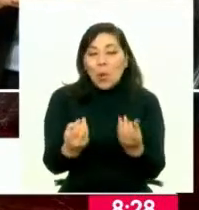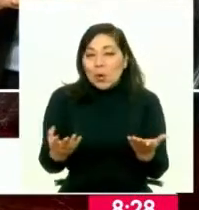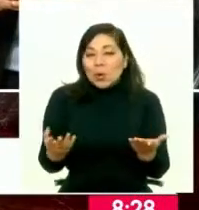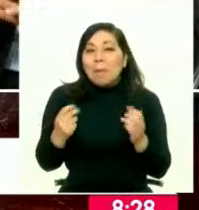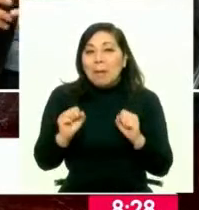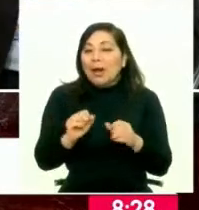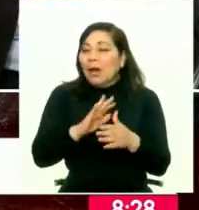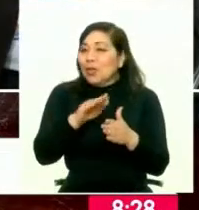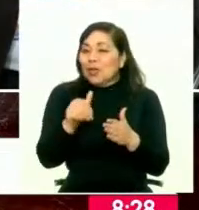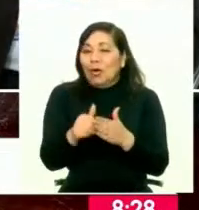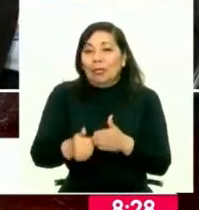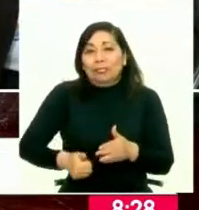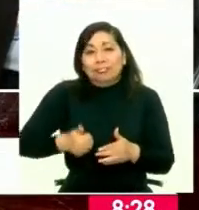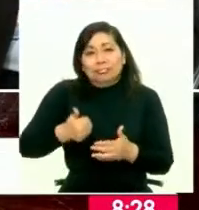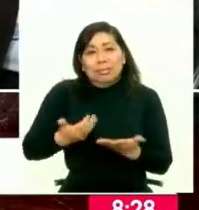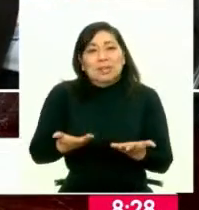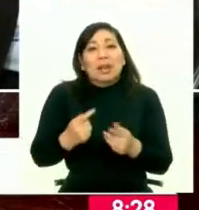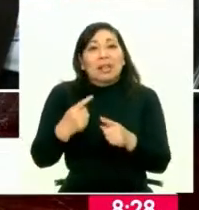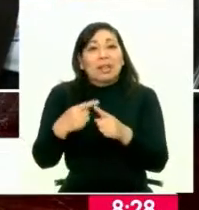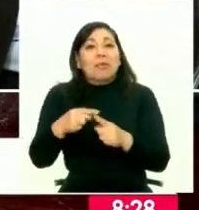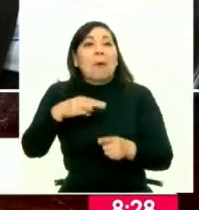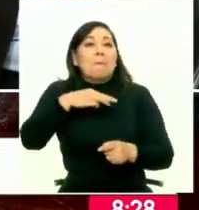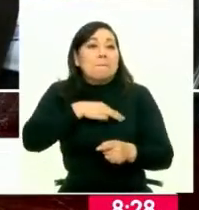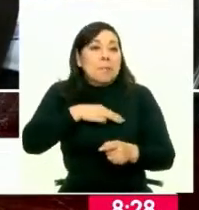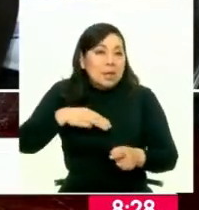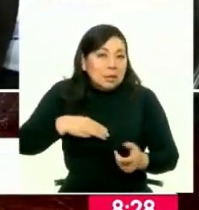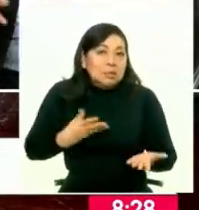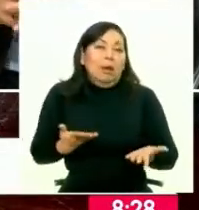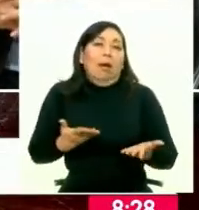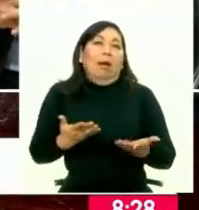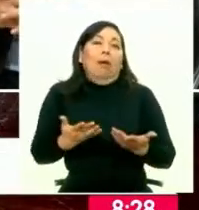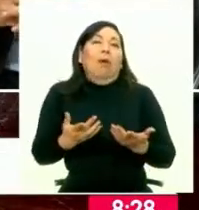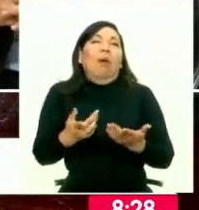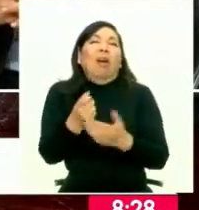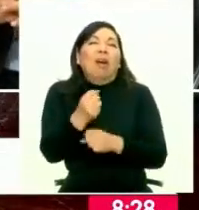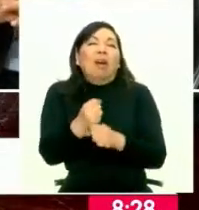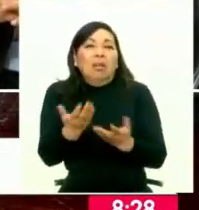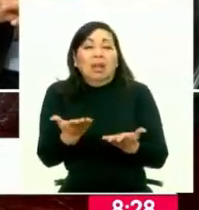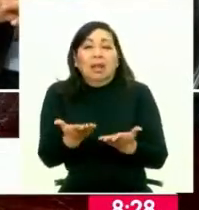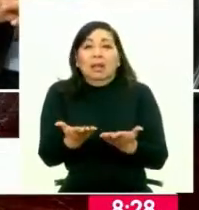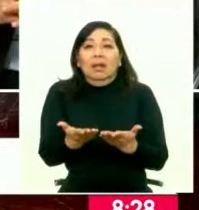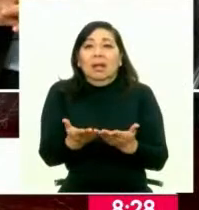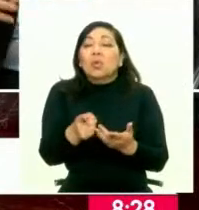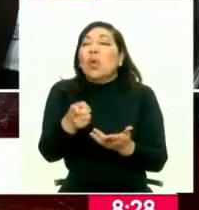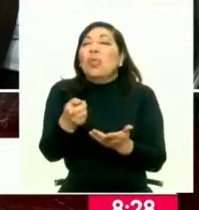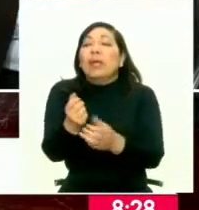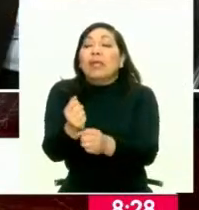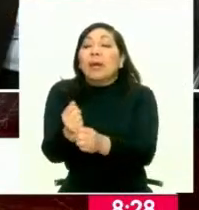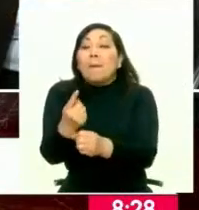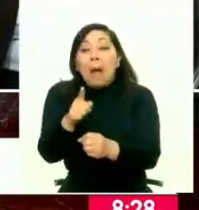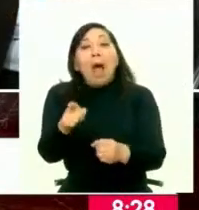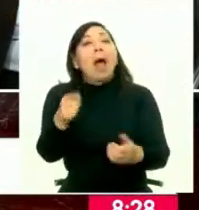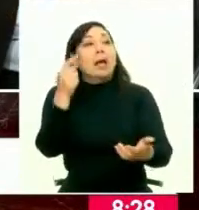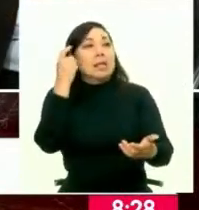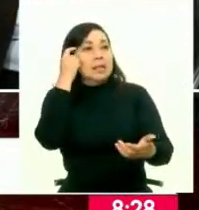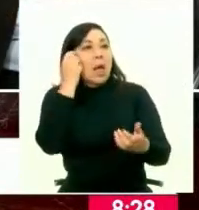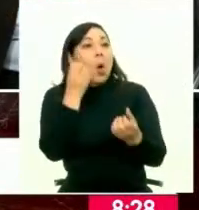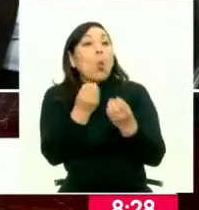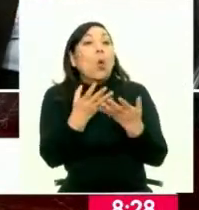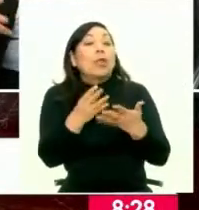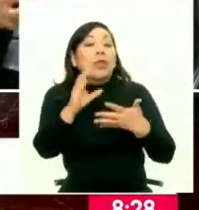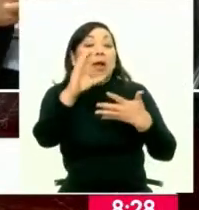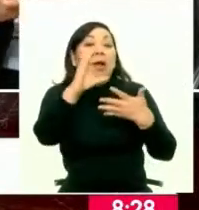para todas las autoridades, en los distintos ministerios, en las distintas entidades públicas en las que esté, para que pueda conocer las